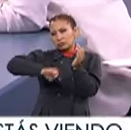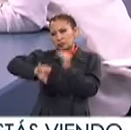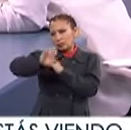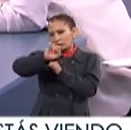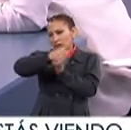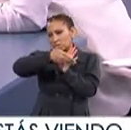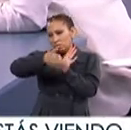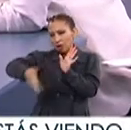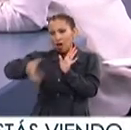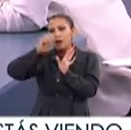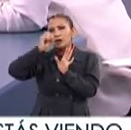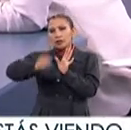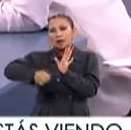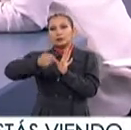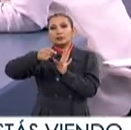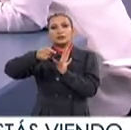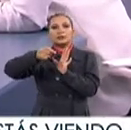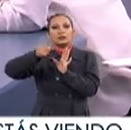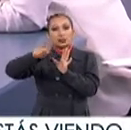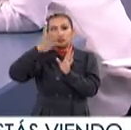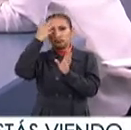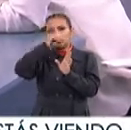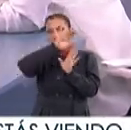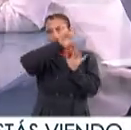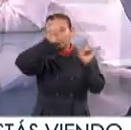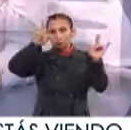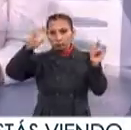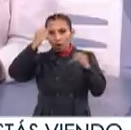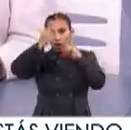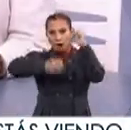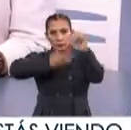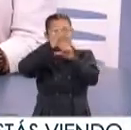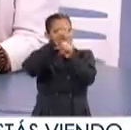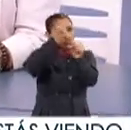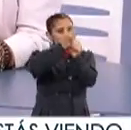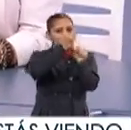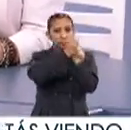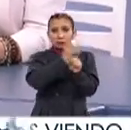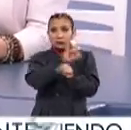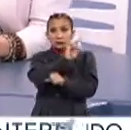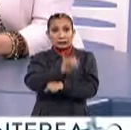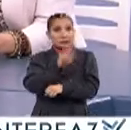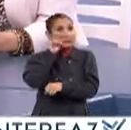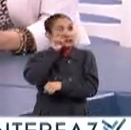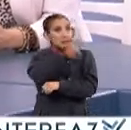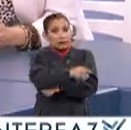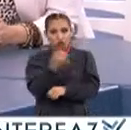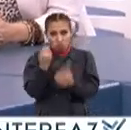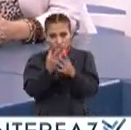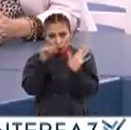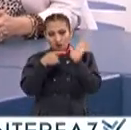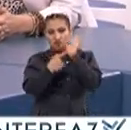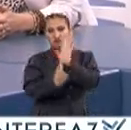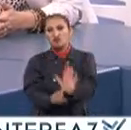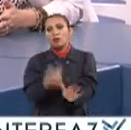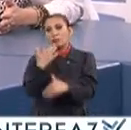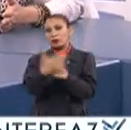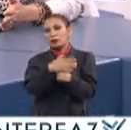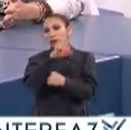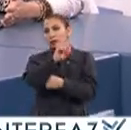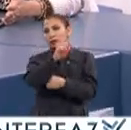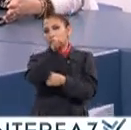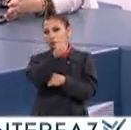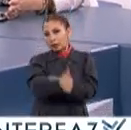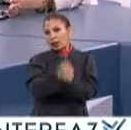1860 aproximadamente Eso está bien bonito Tenemos obra restaurada Obra que no se ha visto Y lo vamos a exhibir A partir del próximo